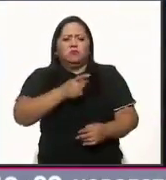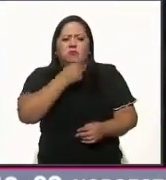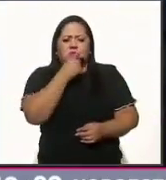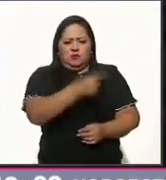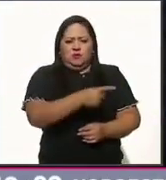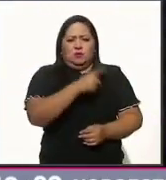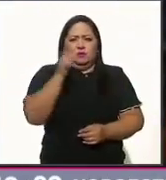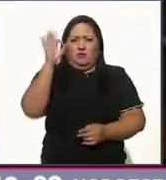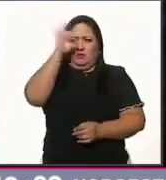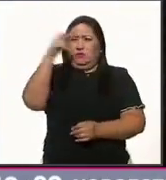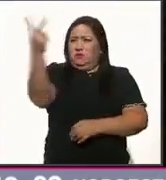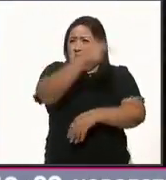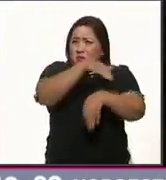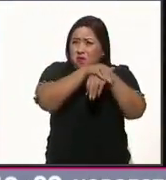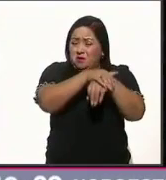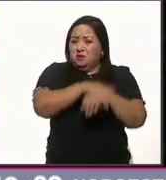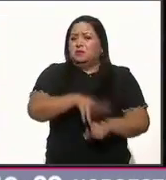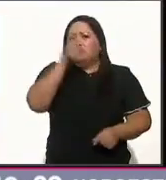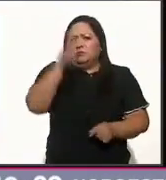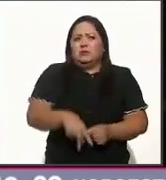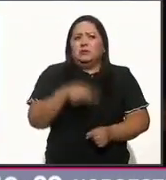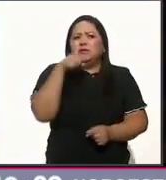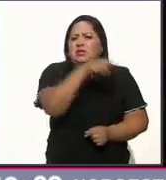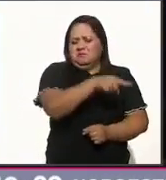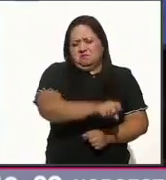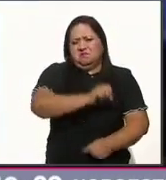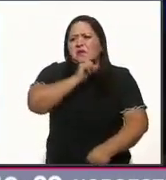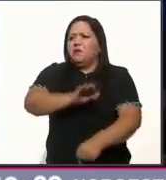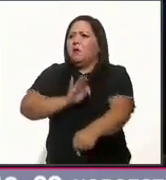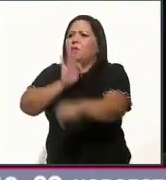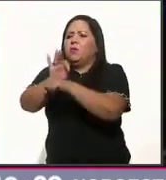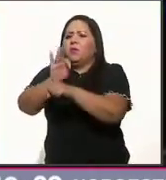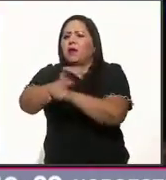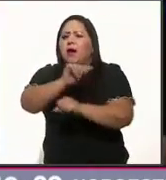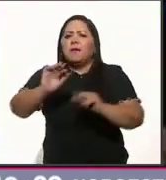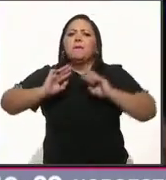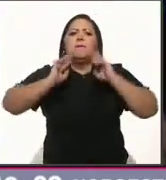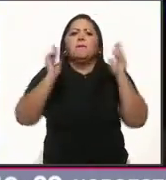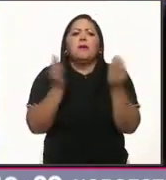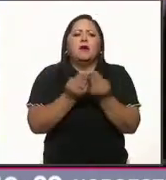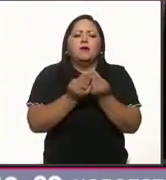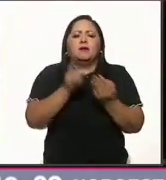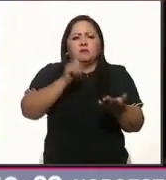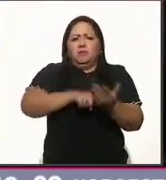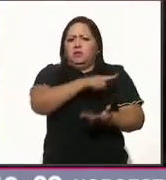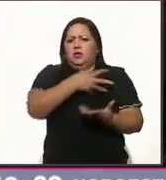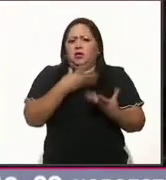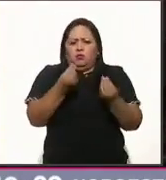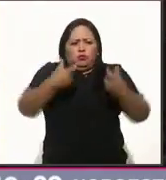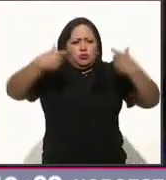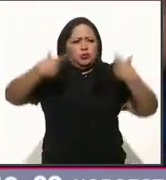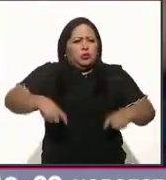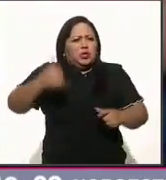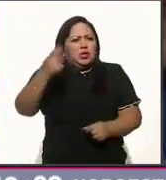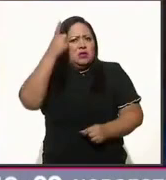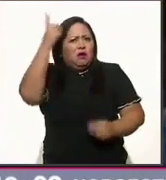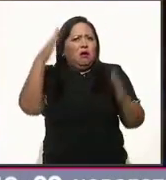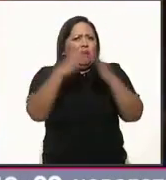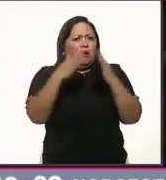amigo de Felipe Calderón que era el protector del narcotráfico, que tenía una fortuna y propiedades